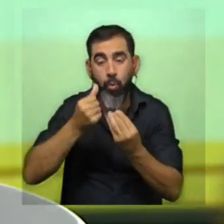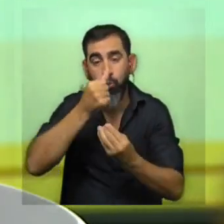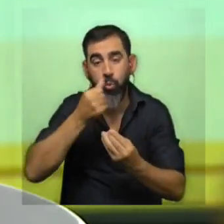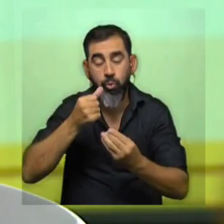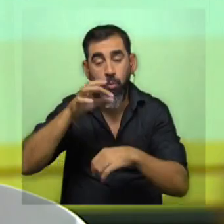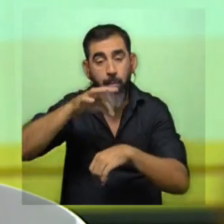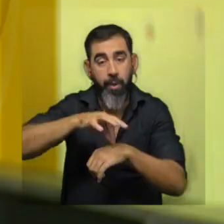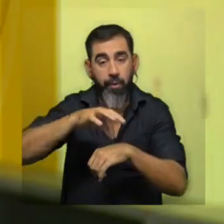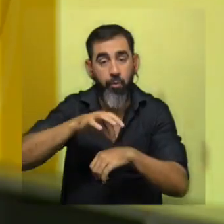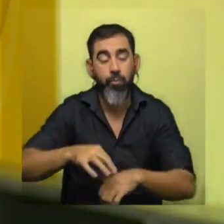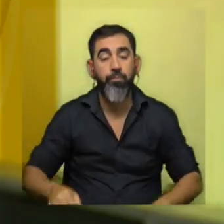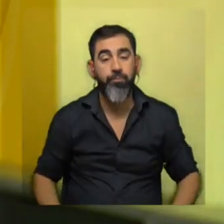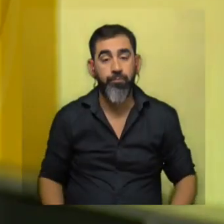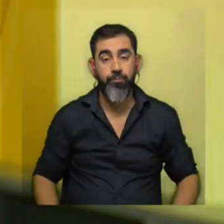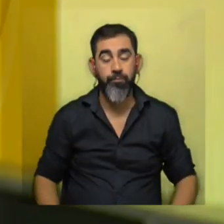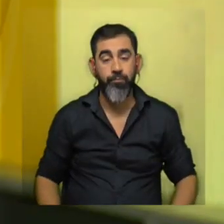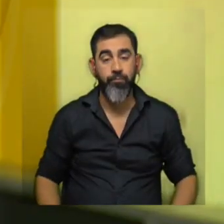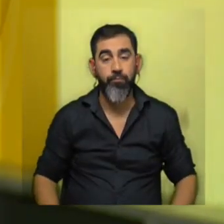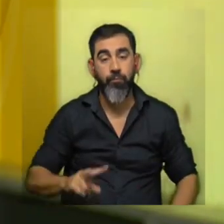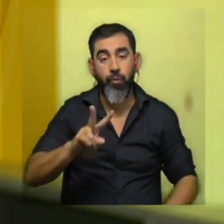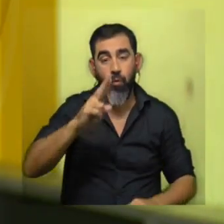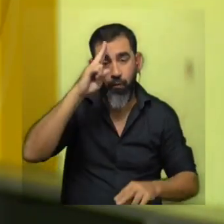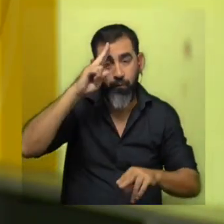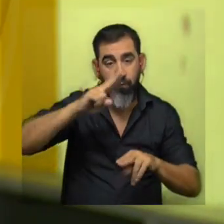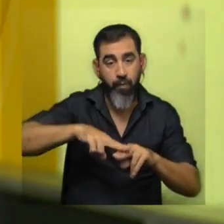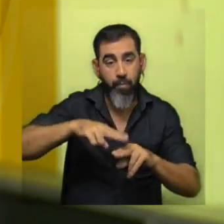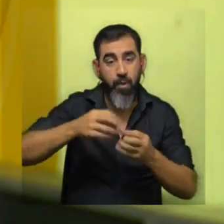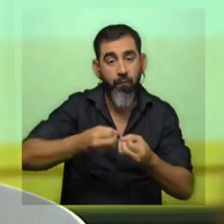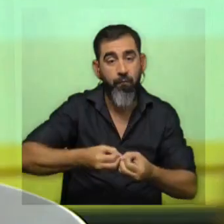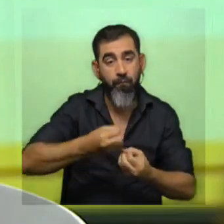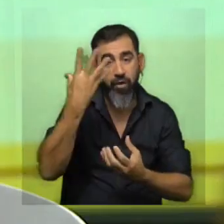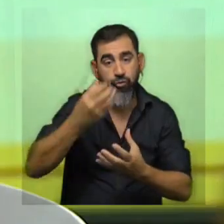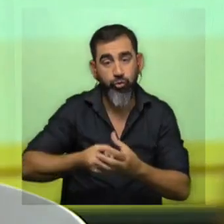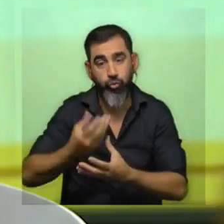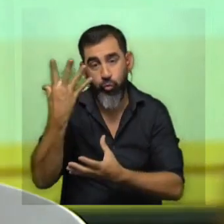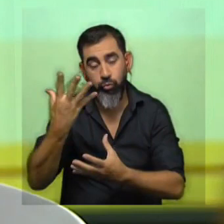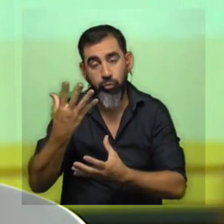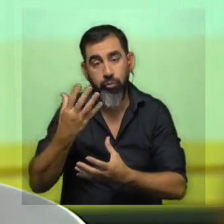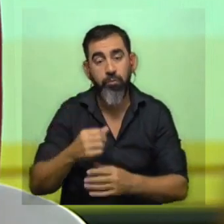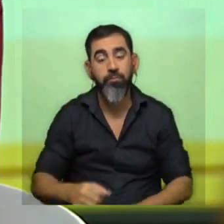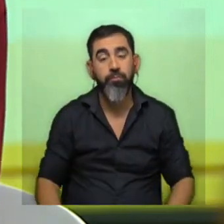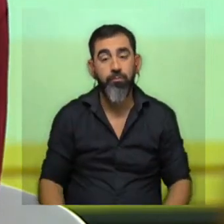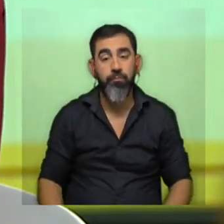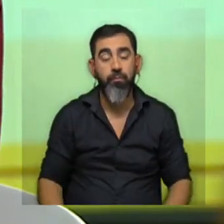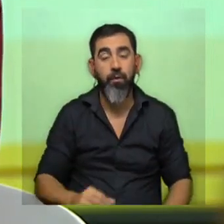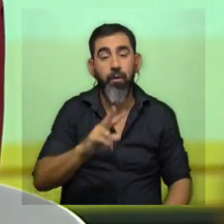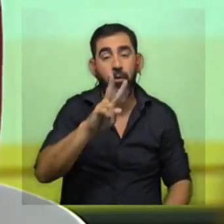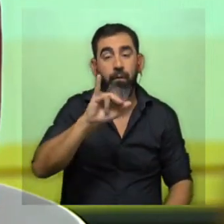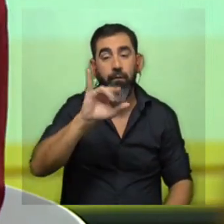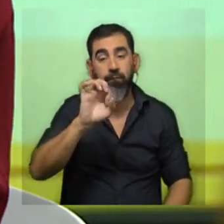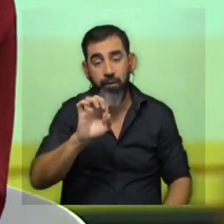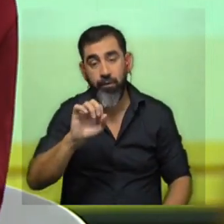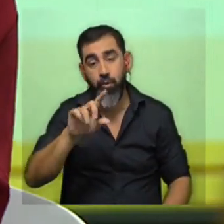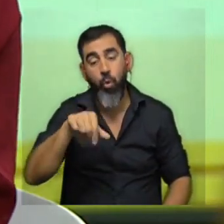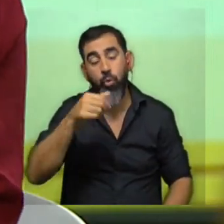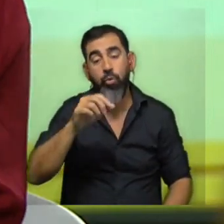la clínica ok hay dos tipos de enfermedades infecciosas ¿cuál es la diferencia entre una y otra? sí tenemos el BIF que es el virus de la inmunodeficiencia felina y el